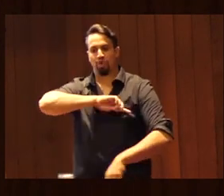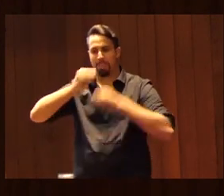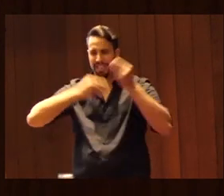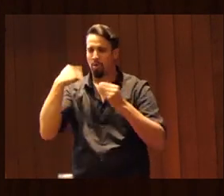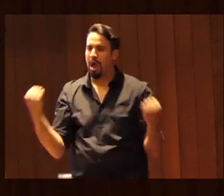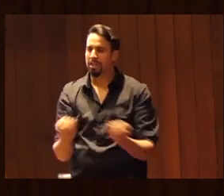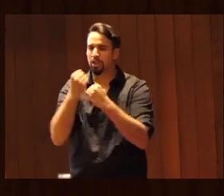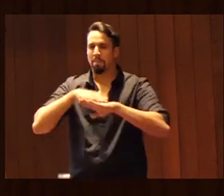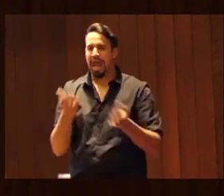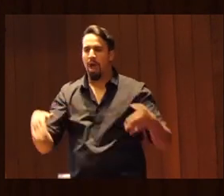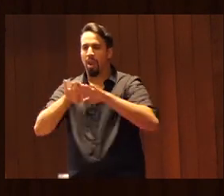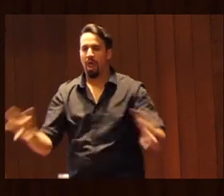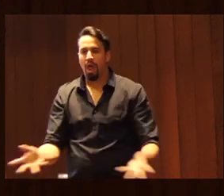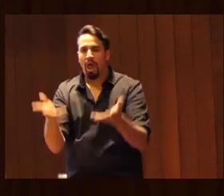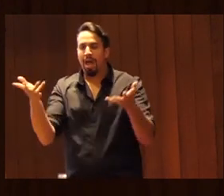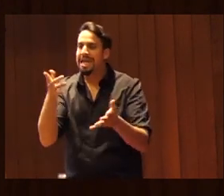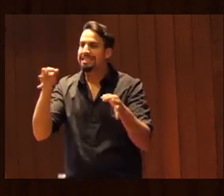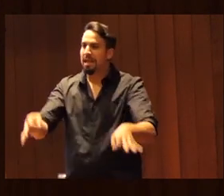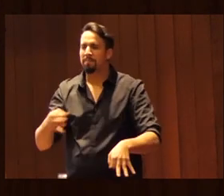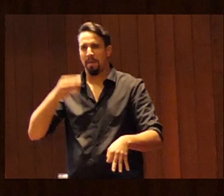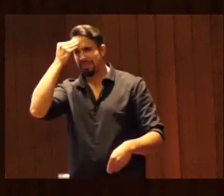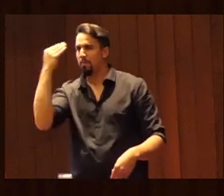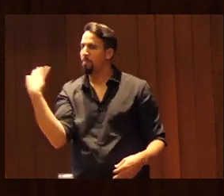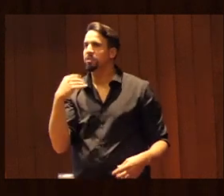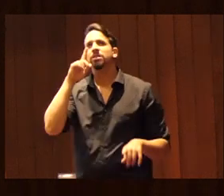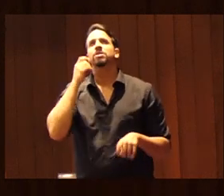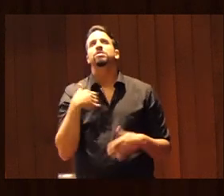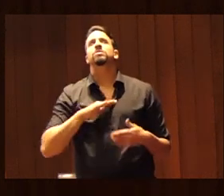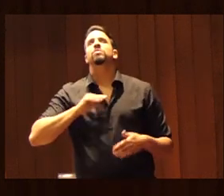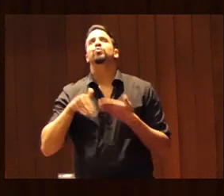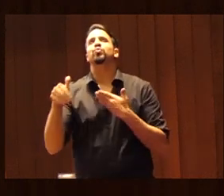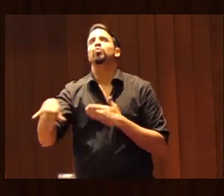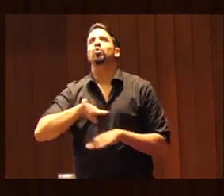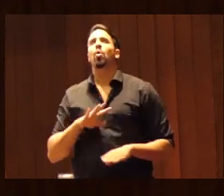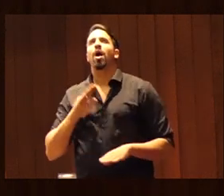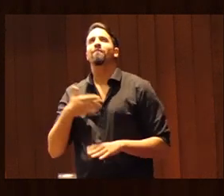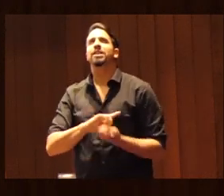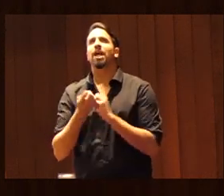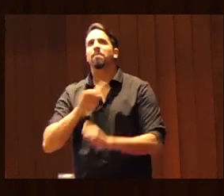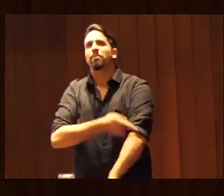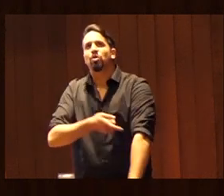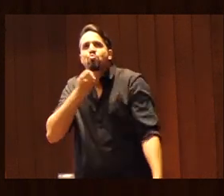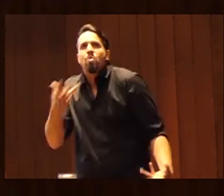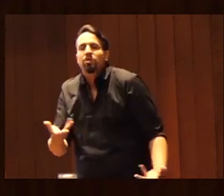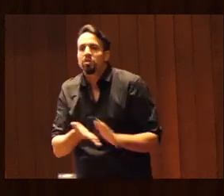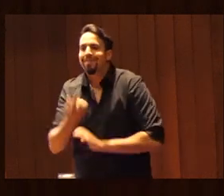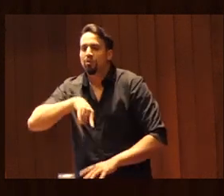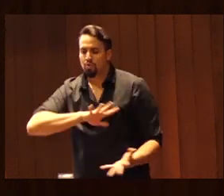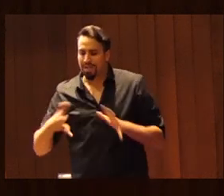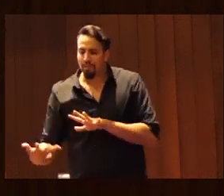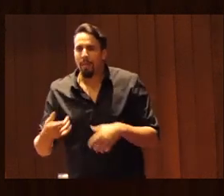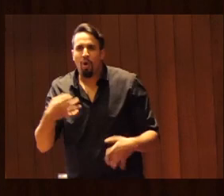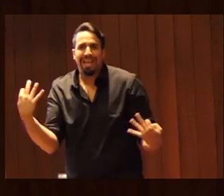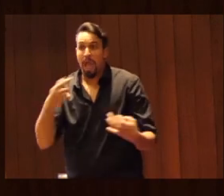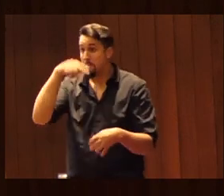fomentar la igualdad siempre nos tenemos que preguntar mañana cuánto ha cambiado el deporte, en qué hemos transformado, hemos transformado